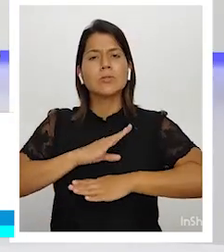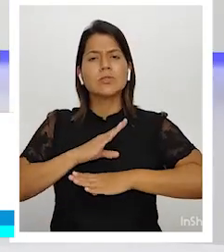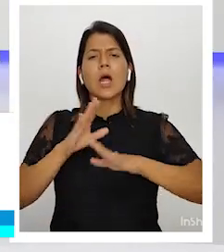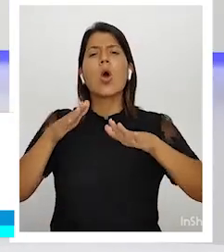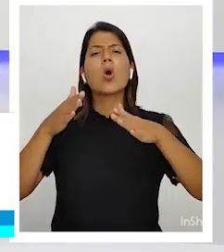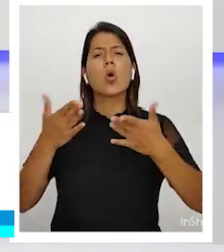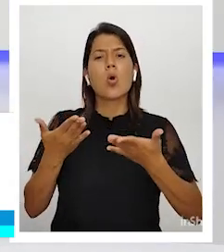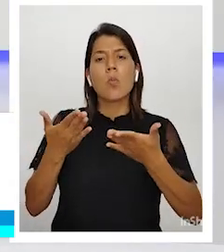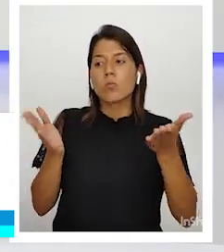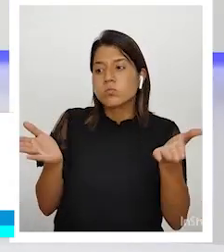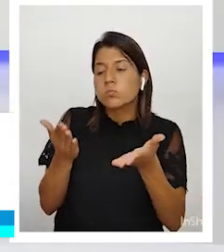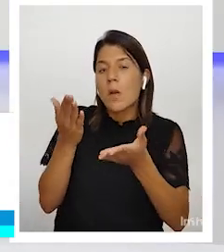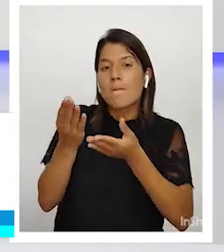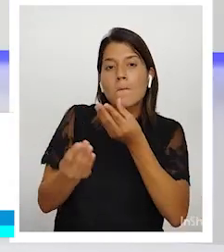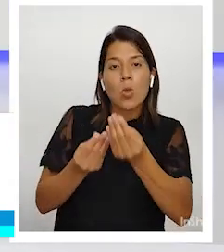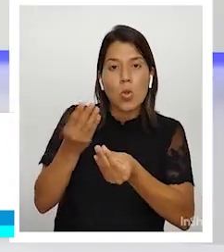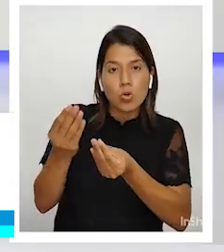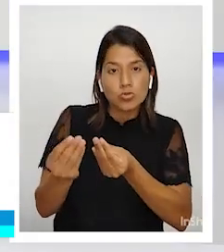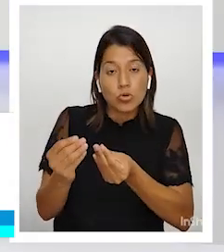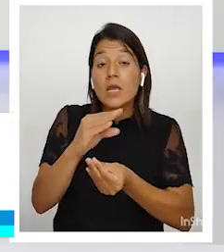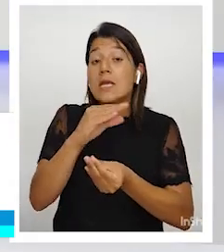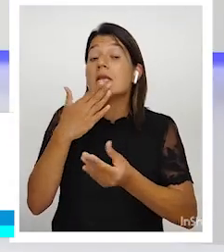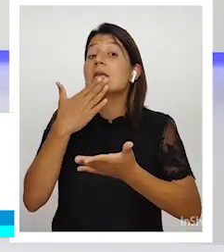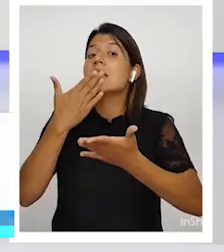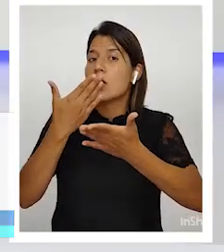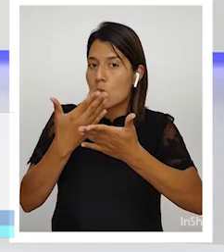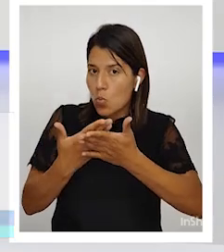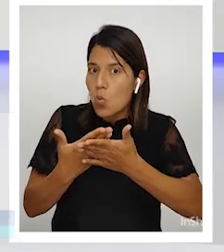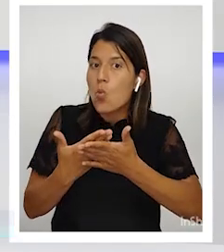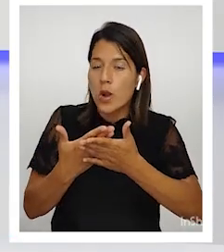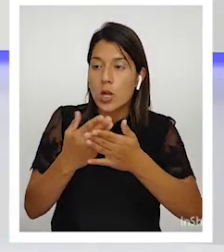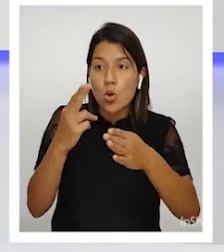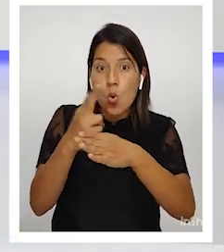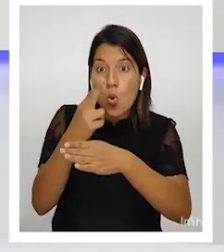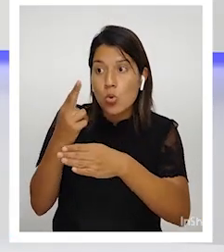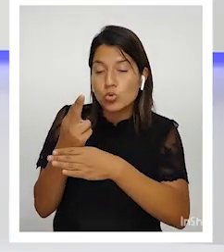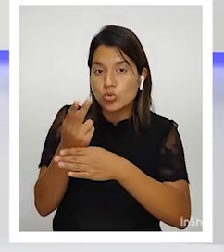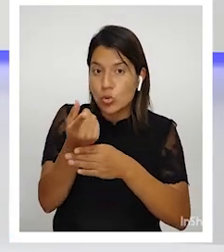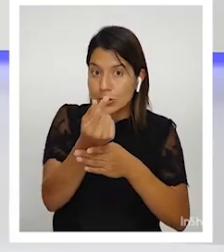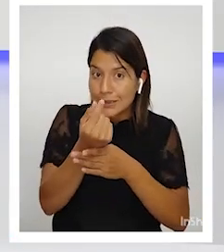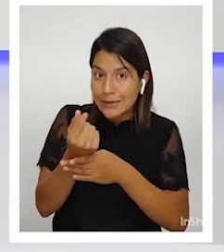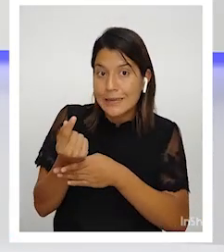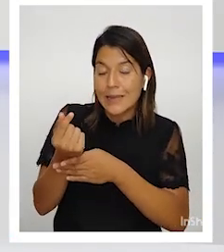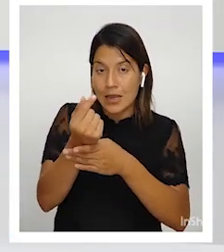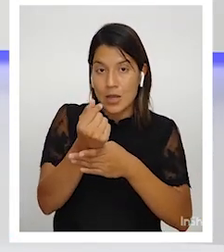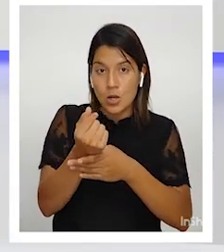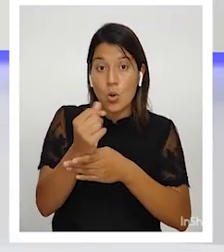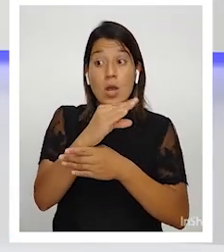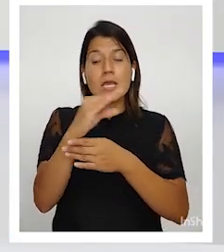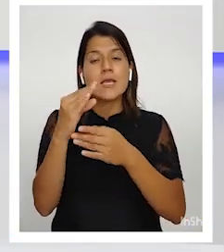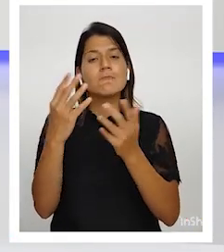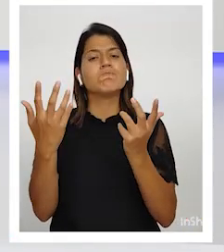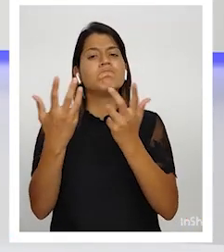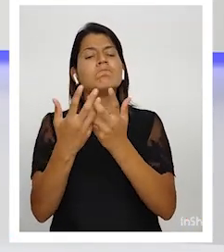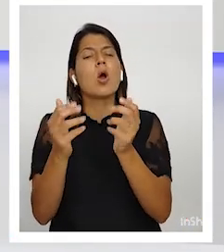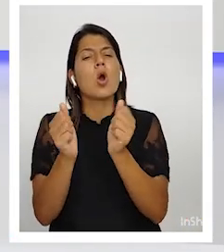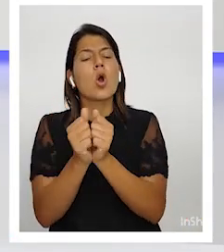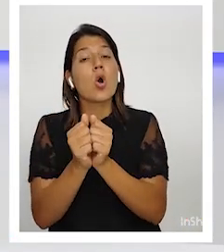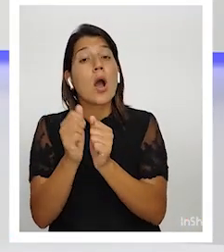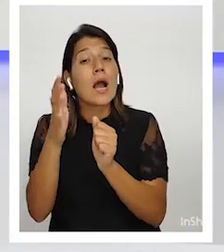la producción y la buena repartición de la riqueza y la armonía con la naturaleza.